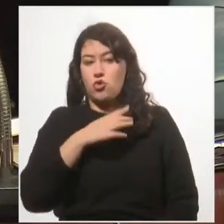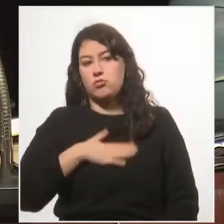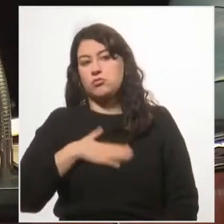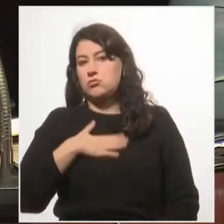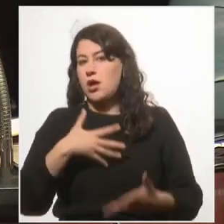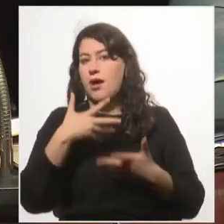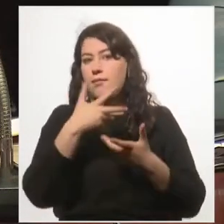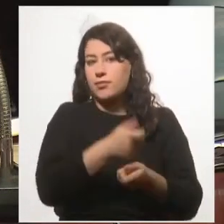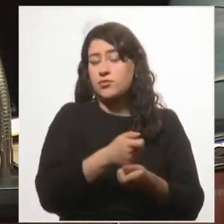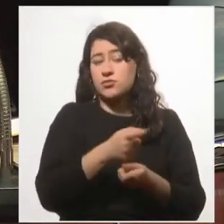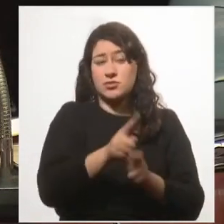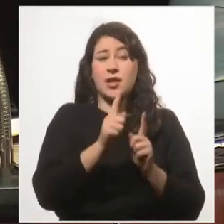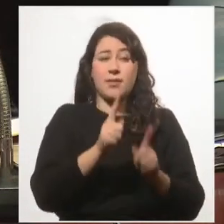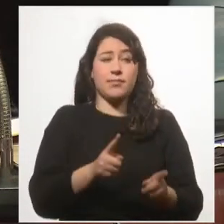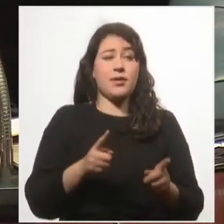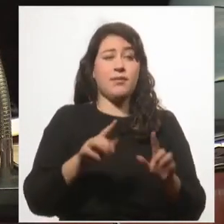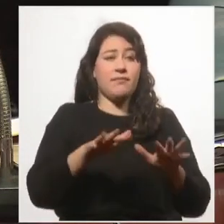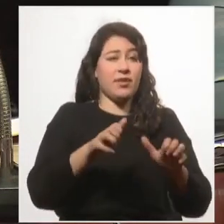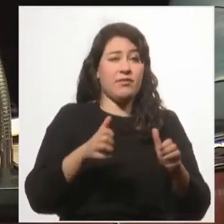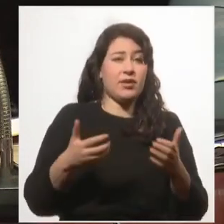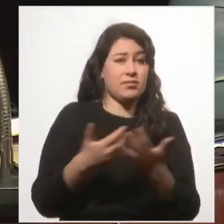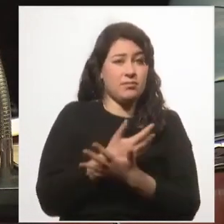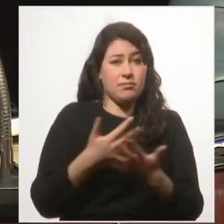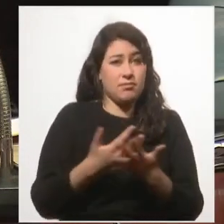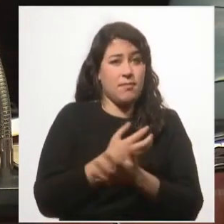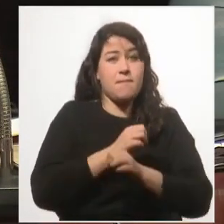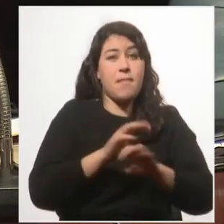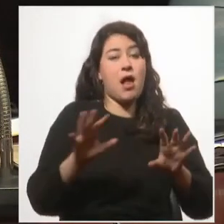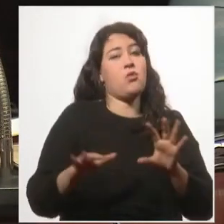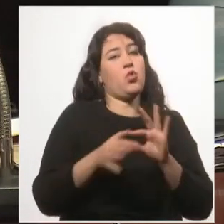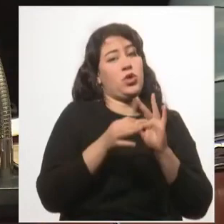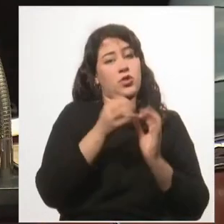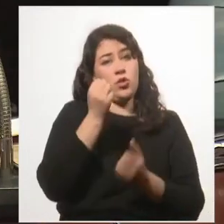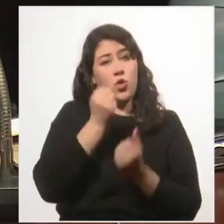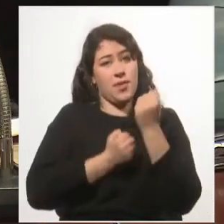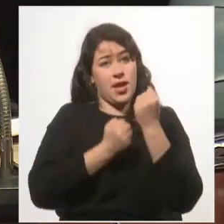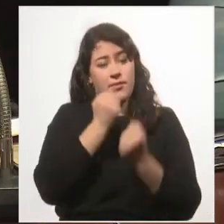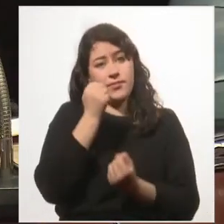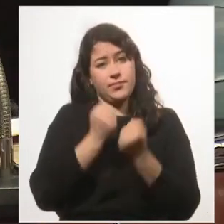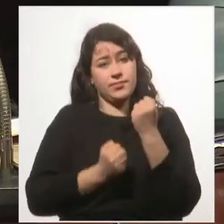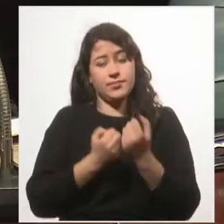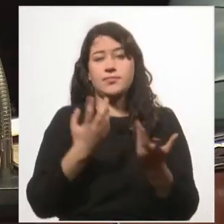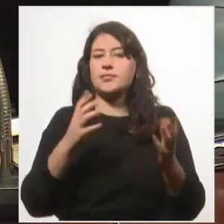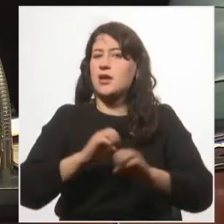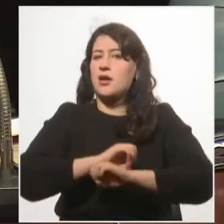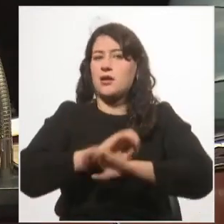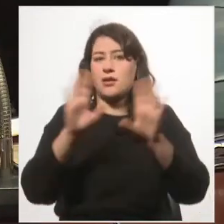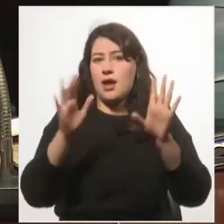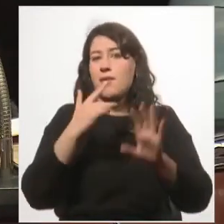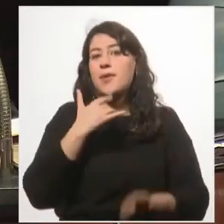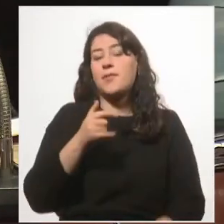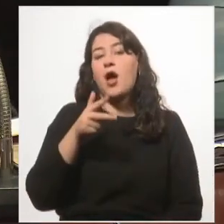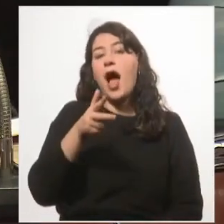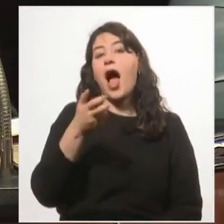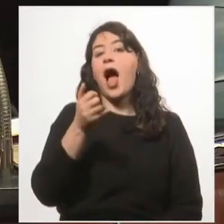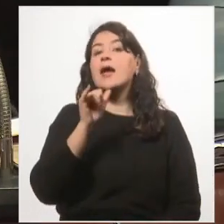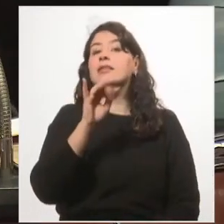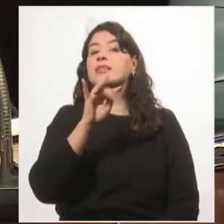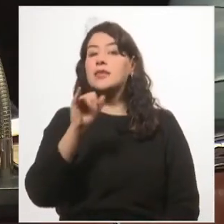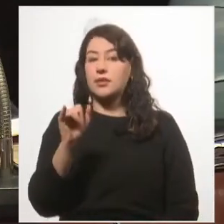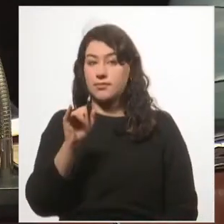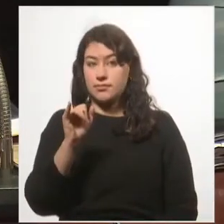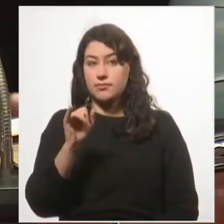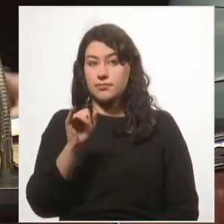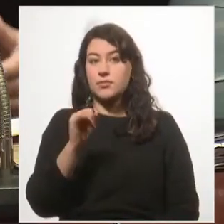se viven muy malas condiciones desde el punto de vista económico. Es claro el caso de Haití. Yo diría hasta